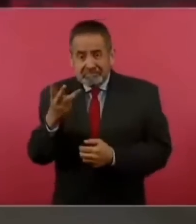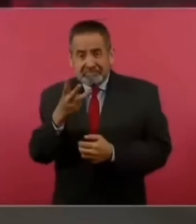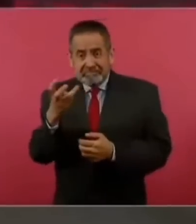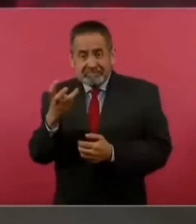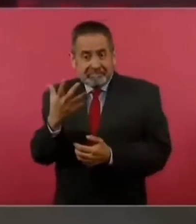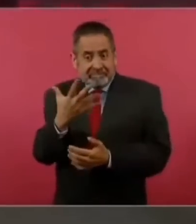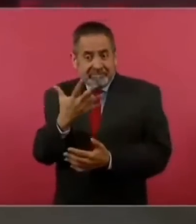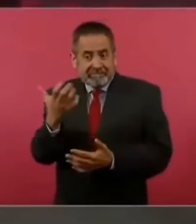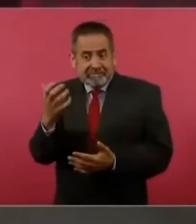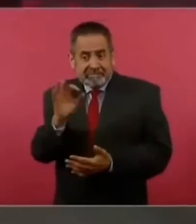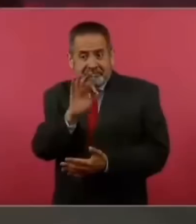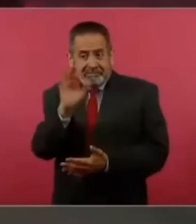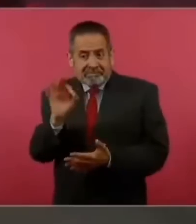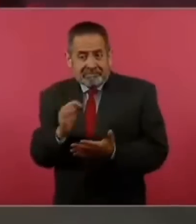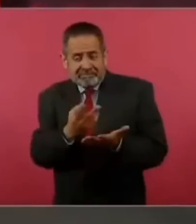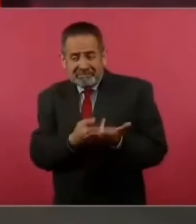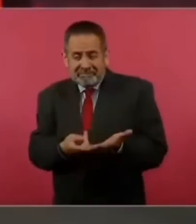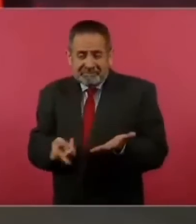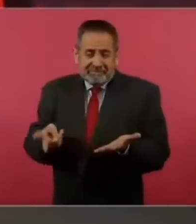500%